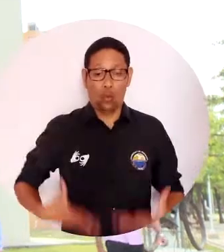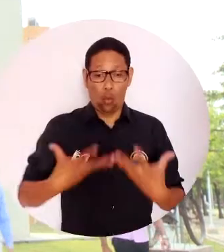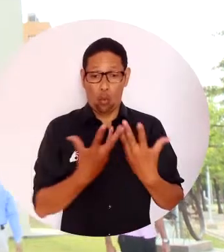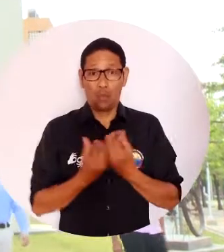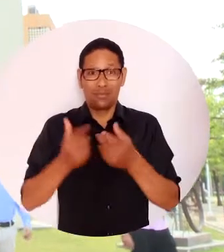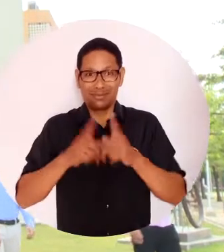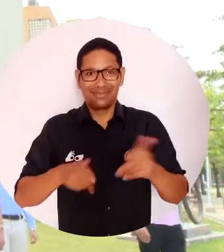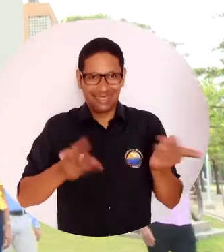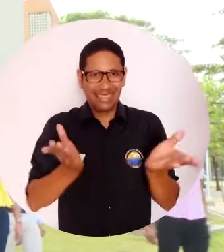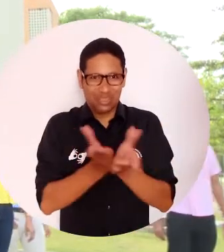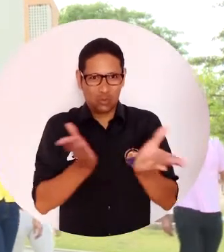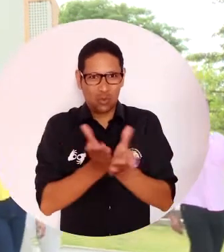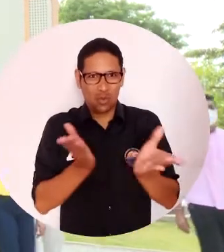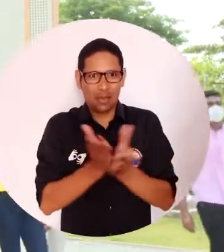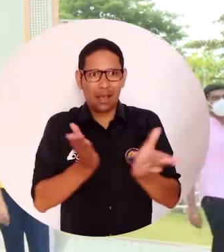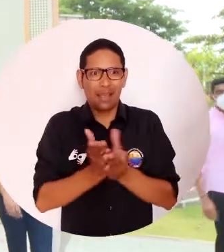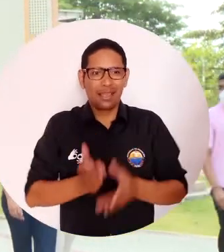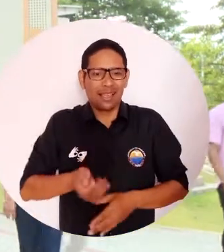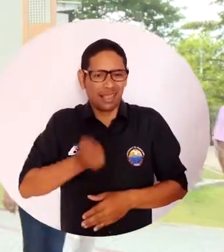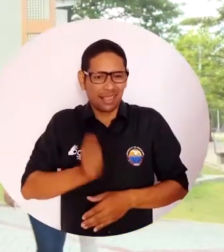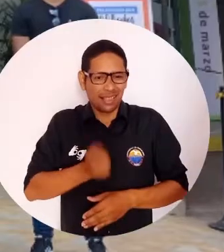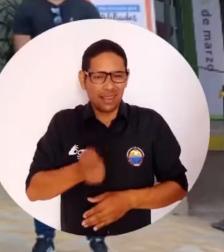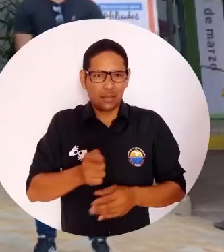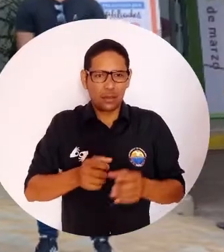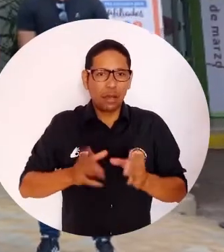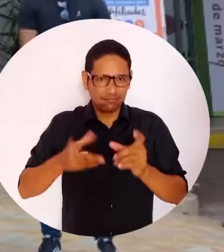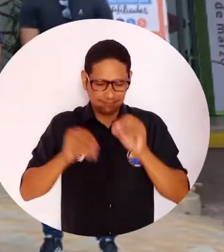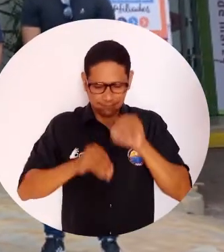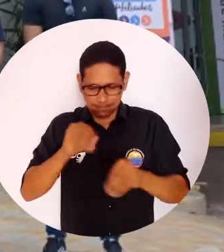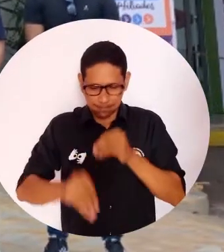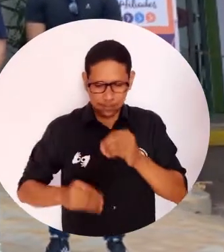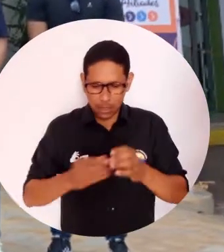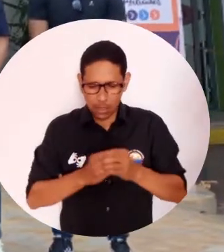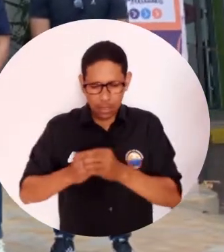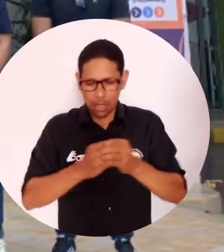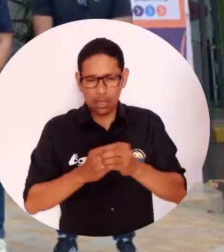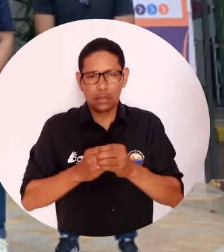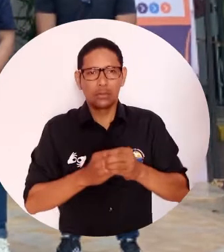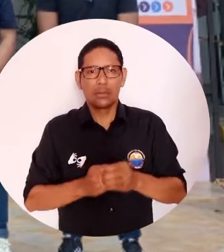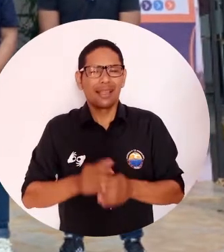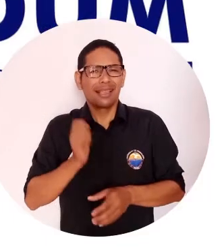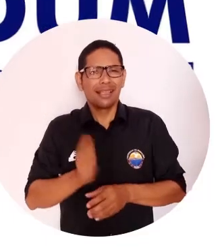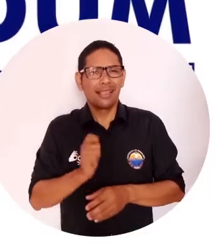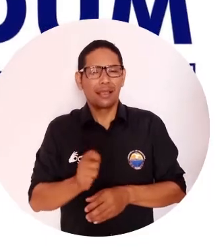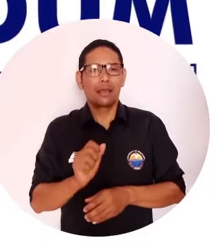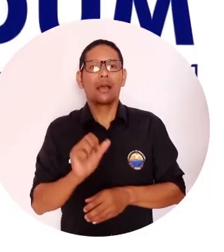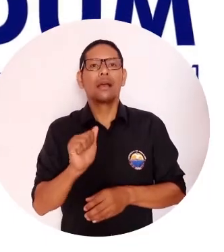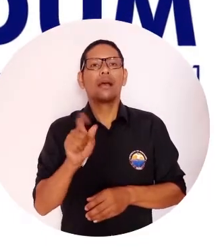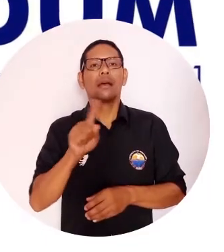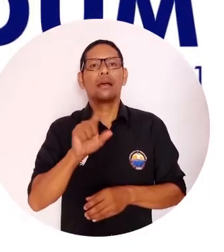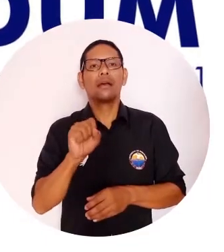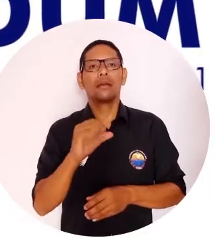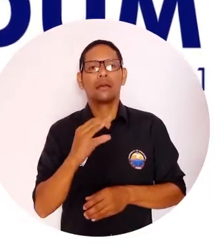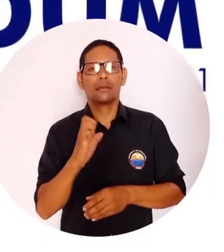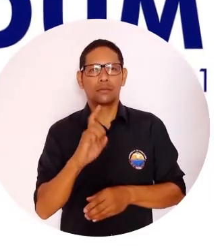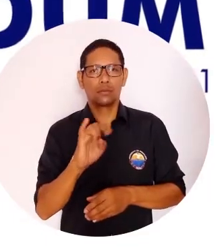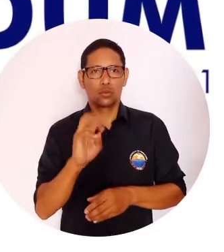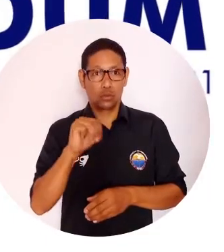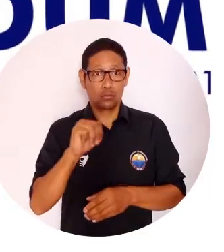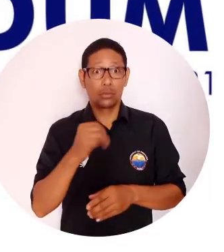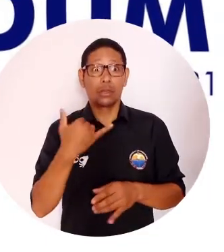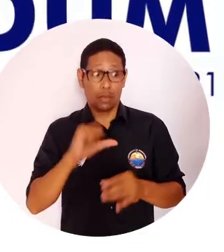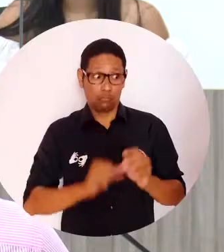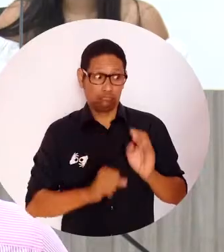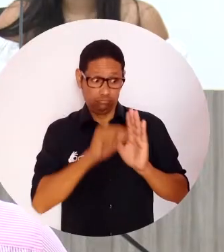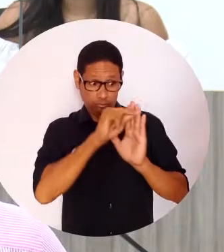Un grupo de futuros abogados de la Universidad del Magdalena crearon la Asociación Estudiantil de Derecho Asocedum, una organización legalmente